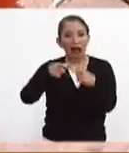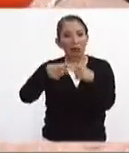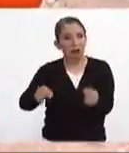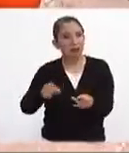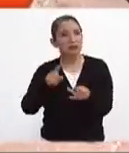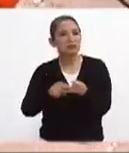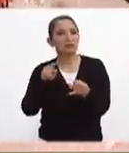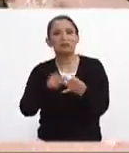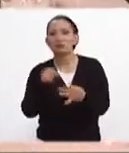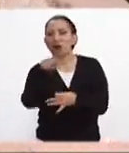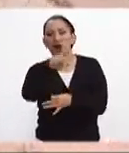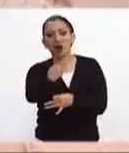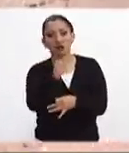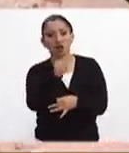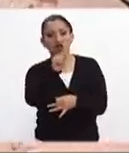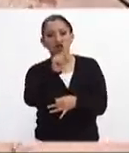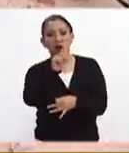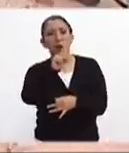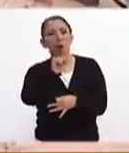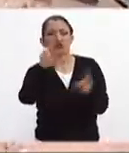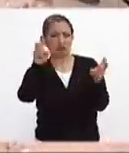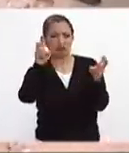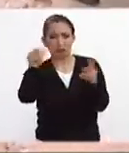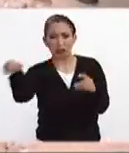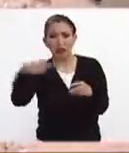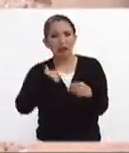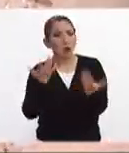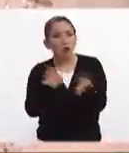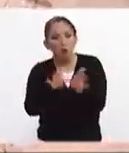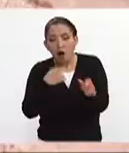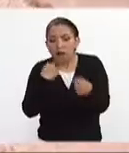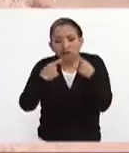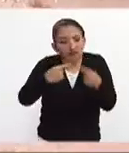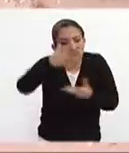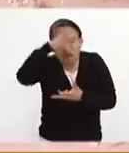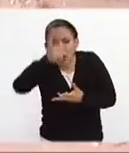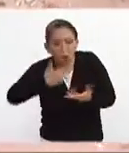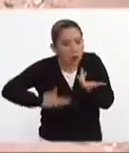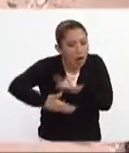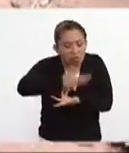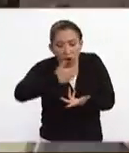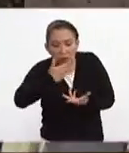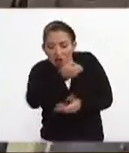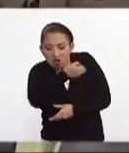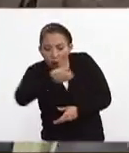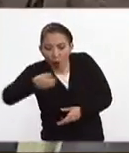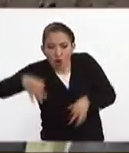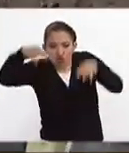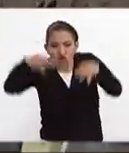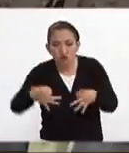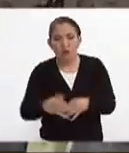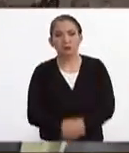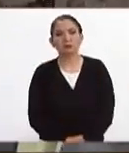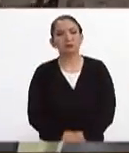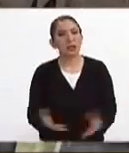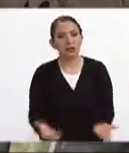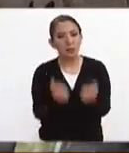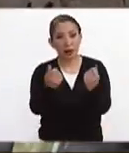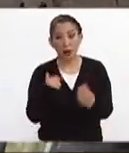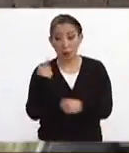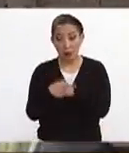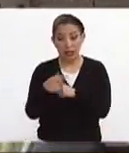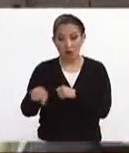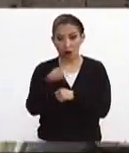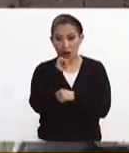Japón, con los famosos topos? ¿Cómo hacen ustedes para que todo el rescate sea con una precisión, sin poner en